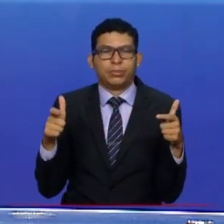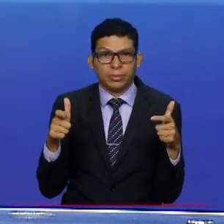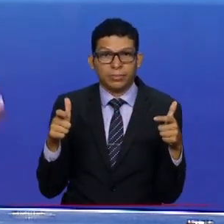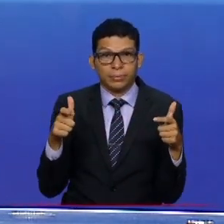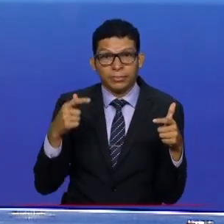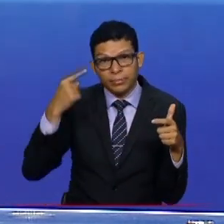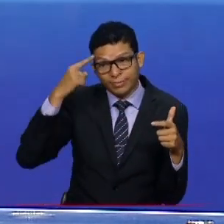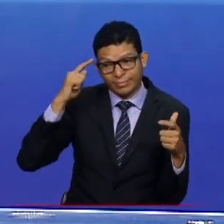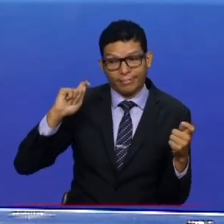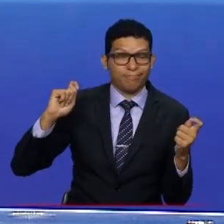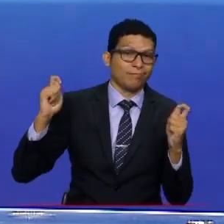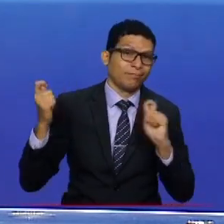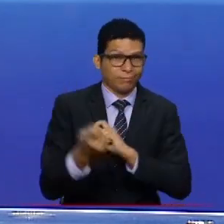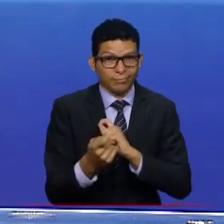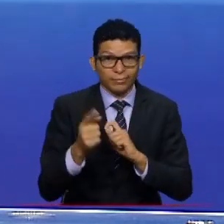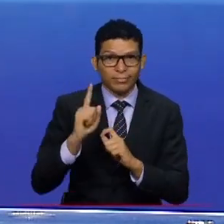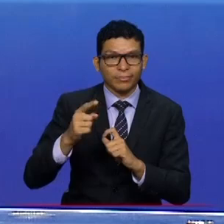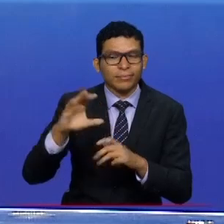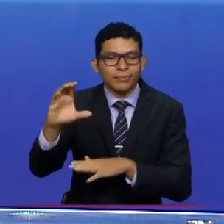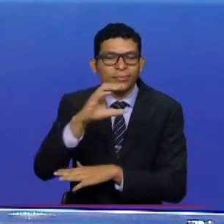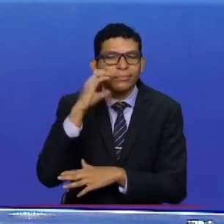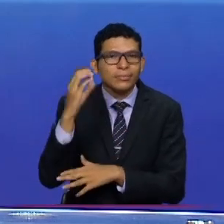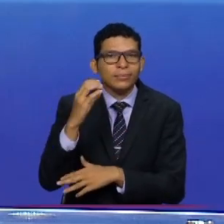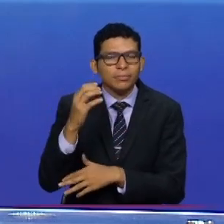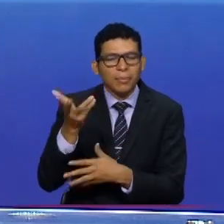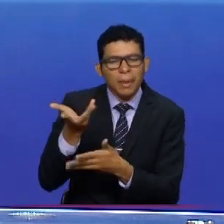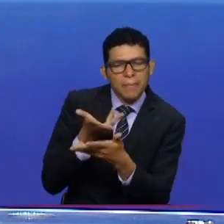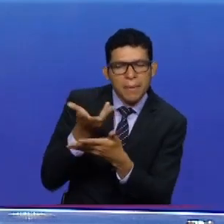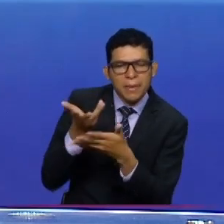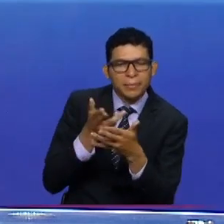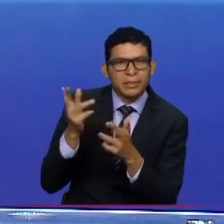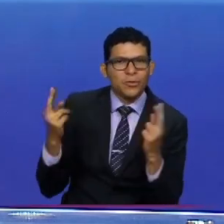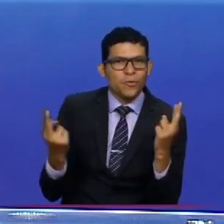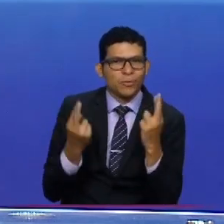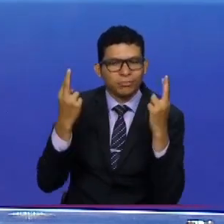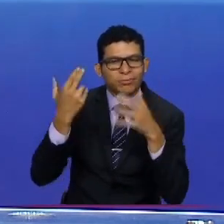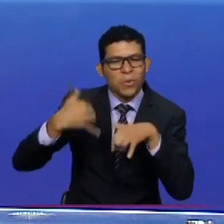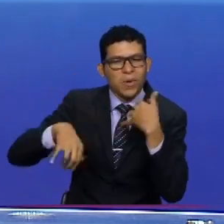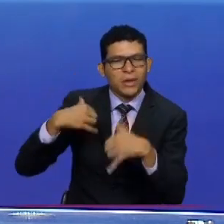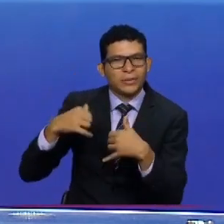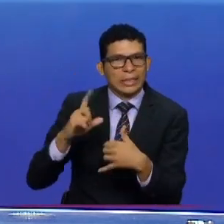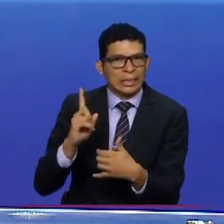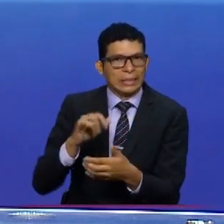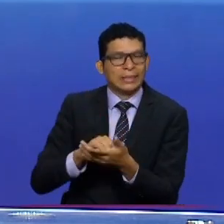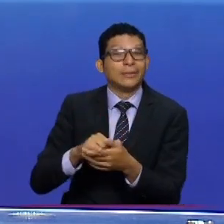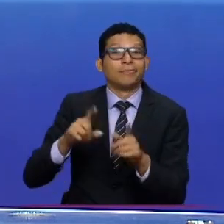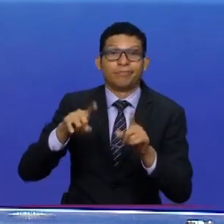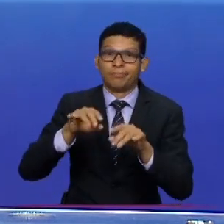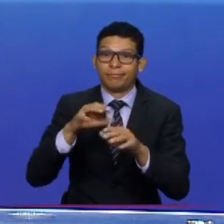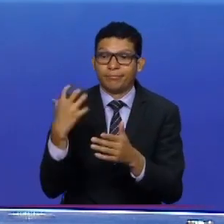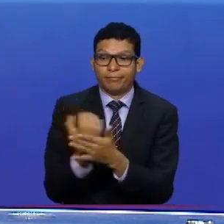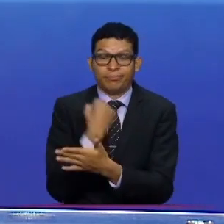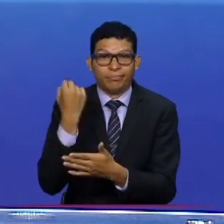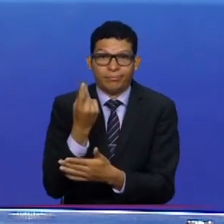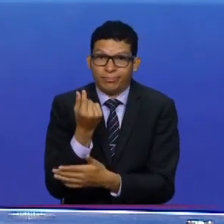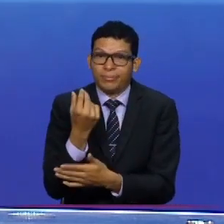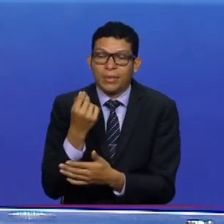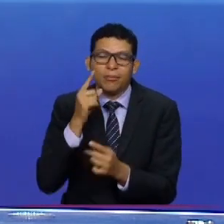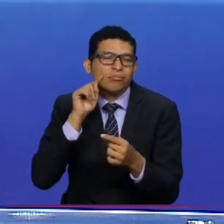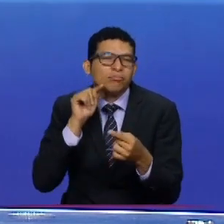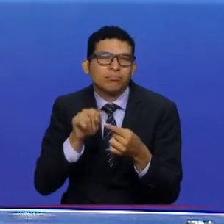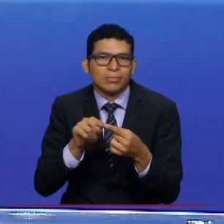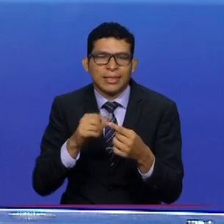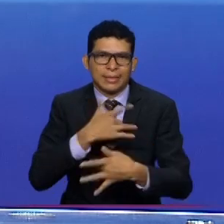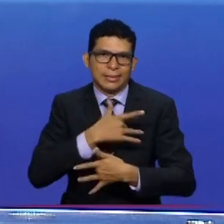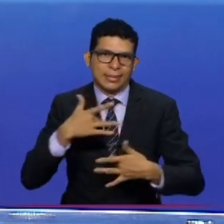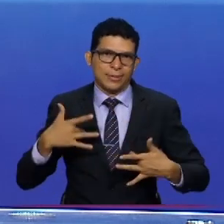no solo ha revolucionado la forma en que los colombianos interactúan con estos juegos, sino que también ha generado importantes ingresos destinados al